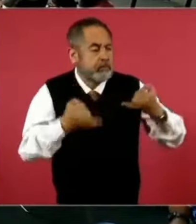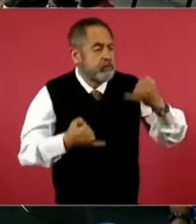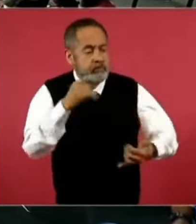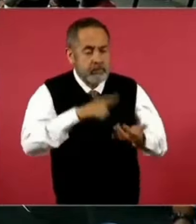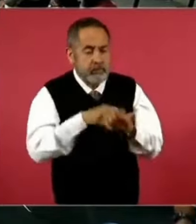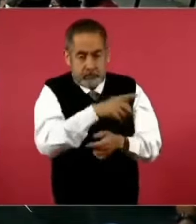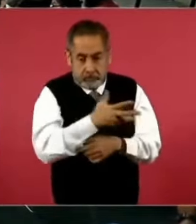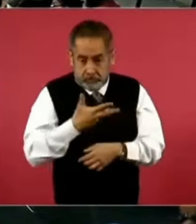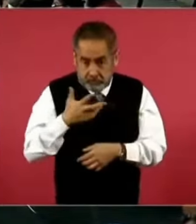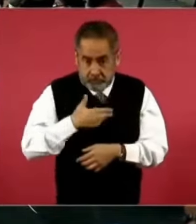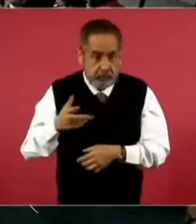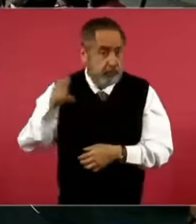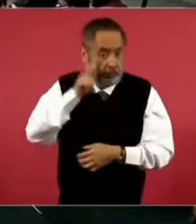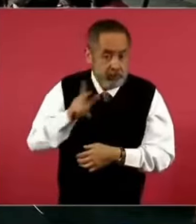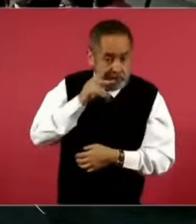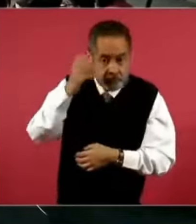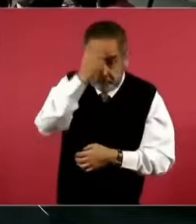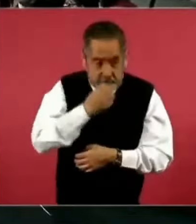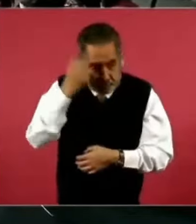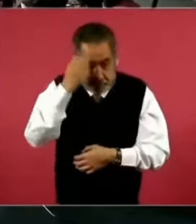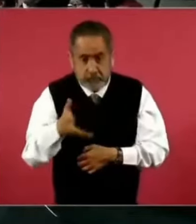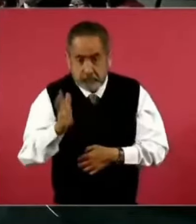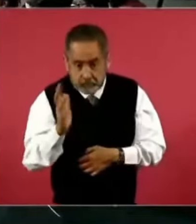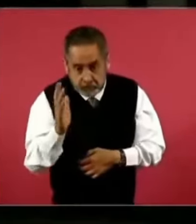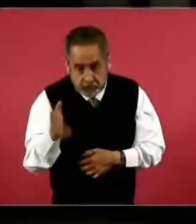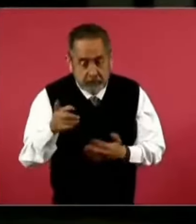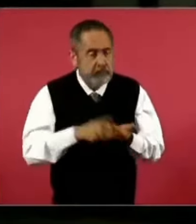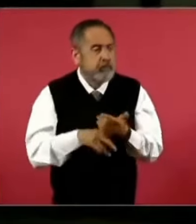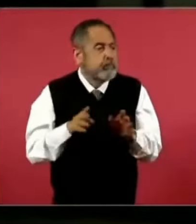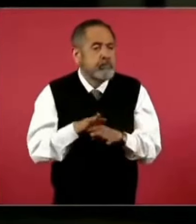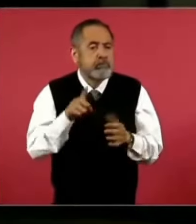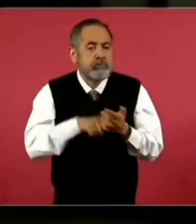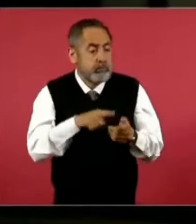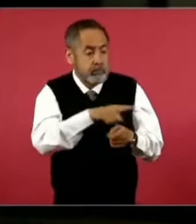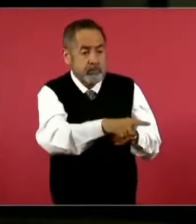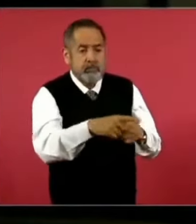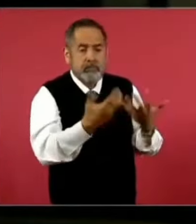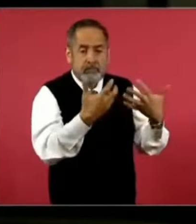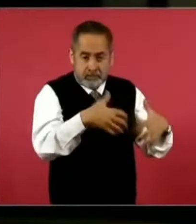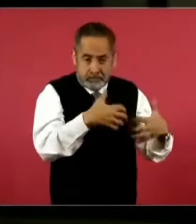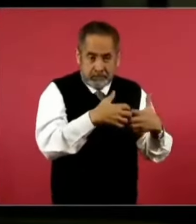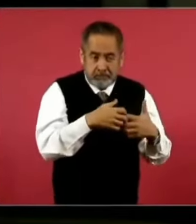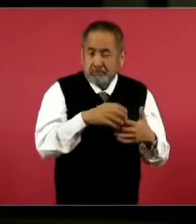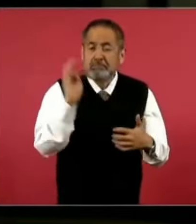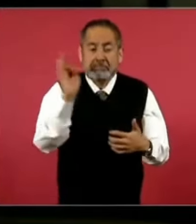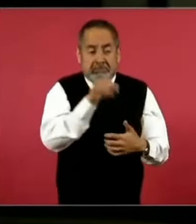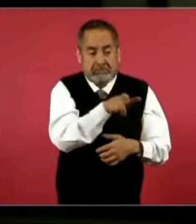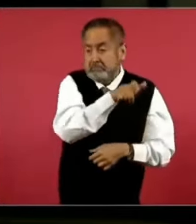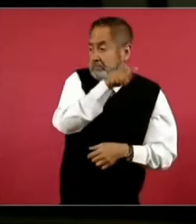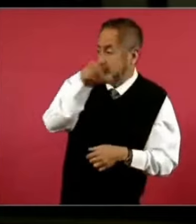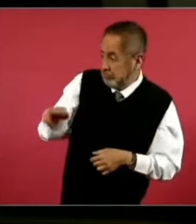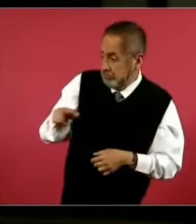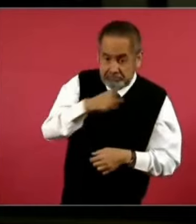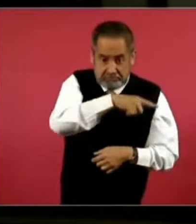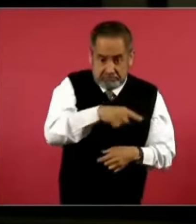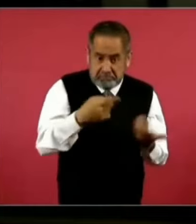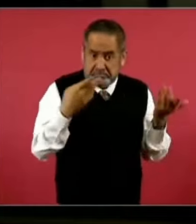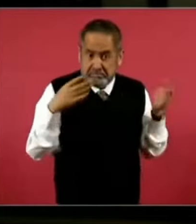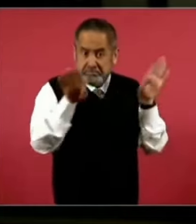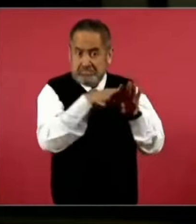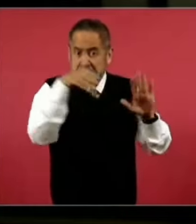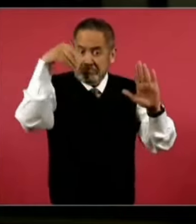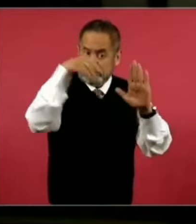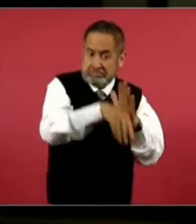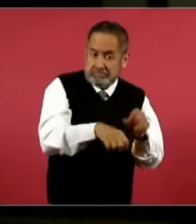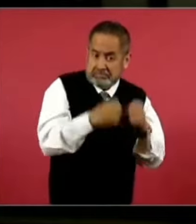si se tiene una evaluación, realmente si estas empresas quebrarían y si eso pues podría generar un